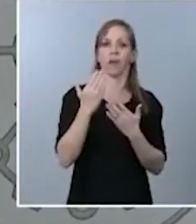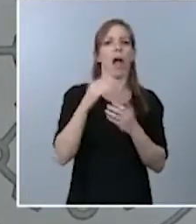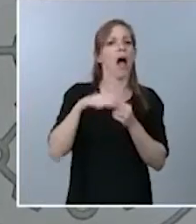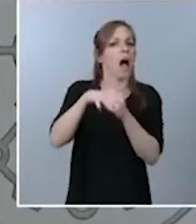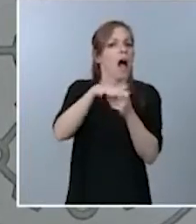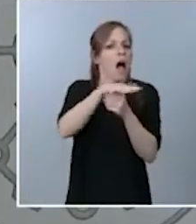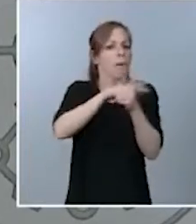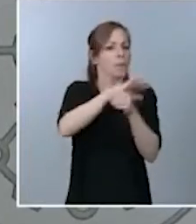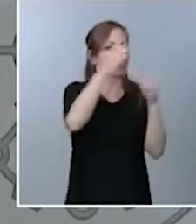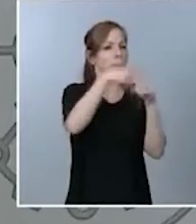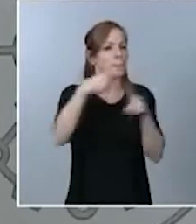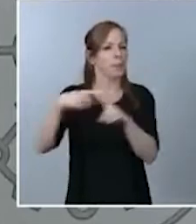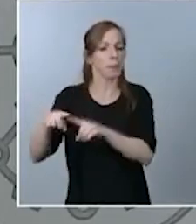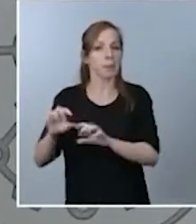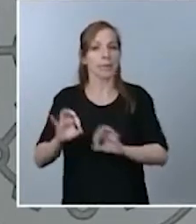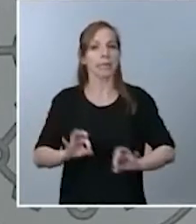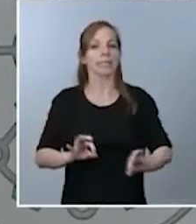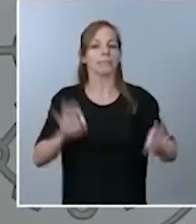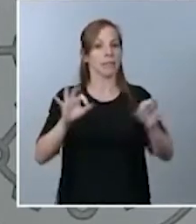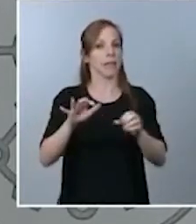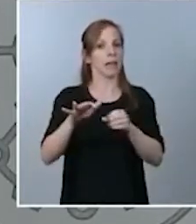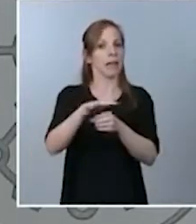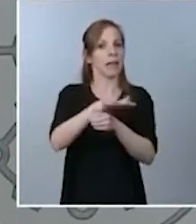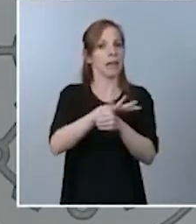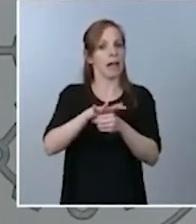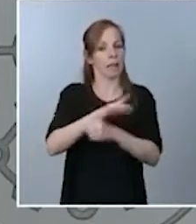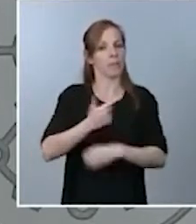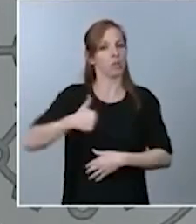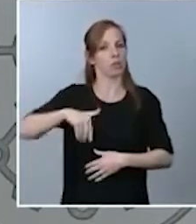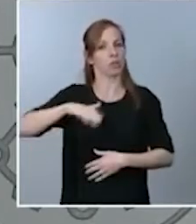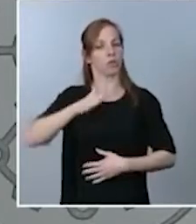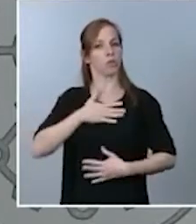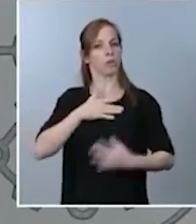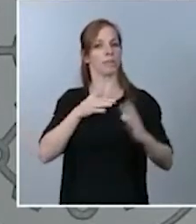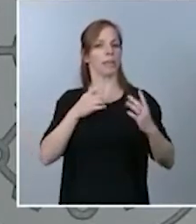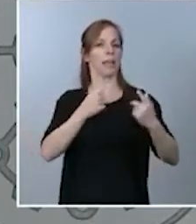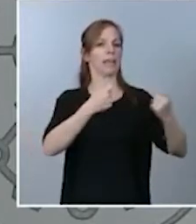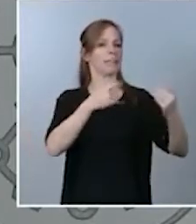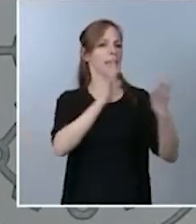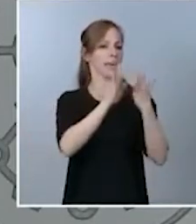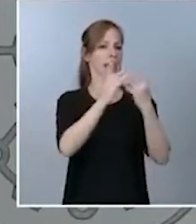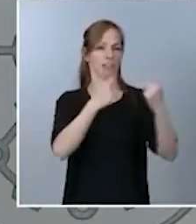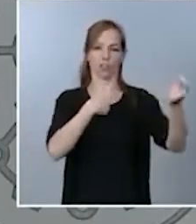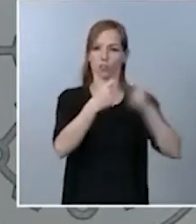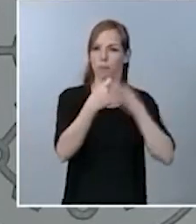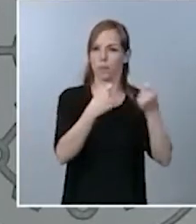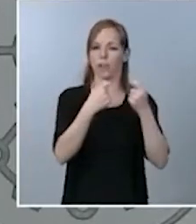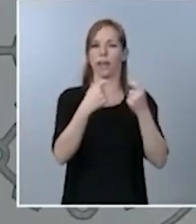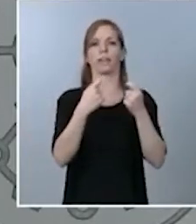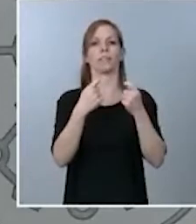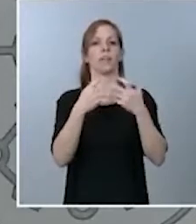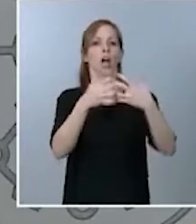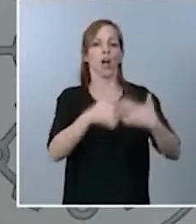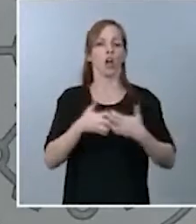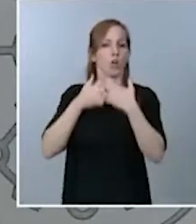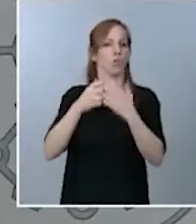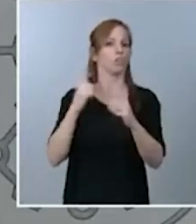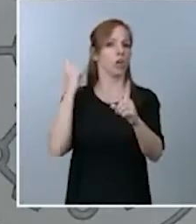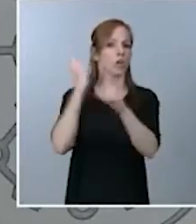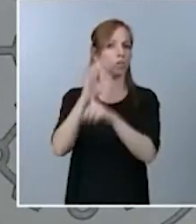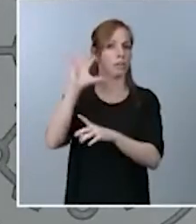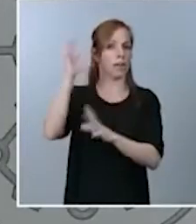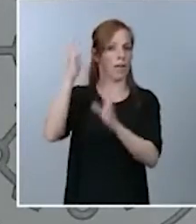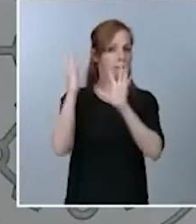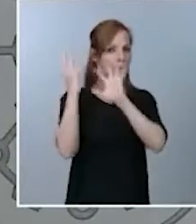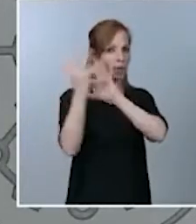especialmente en lo que se refiere a nuestras relaciones comerciales, a la lucha contra el cambio climático y otras tareas de esta